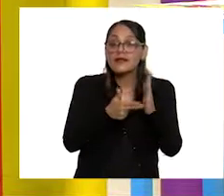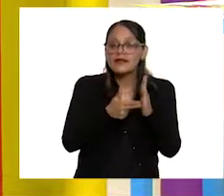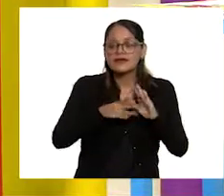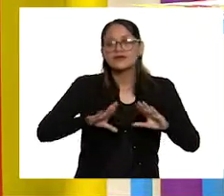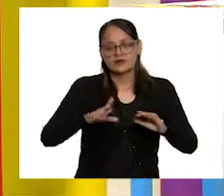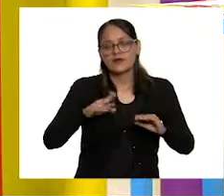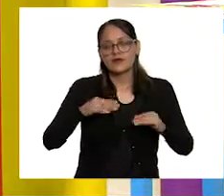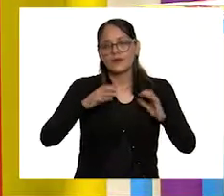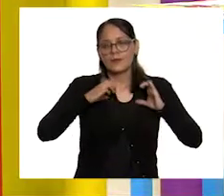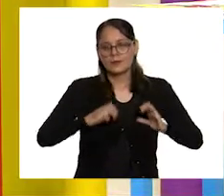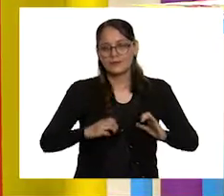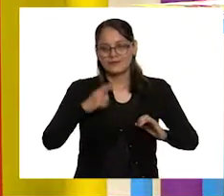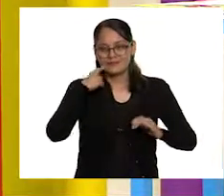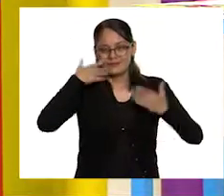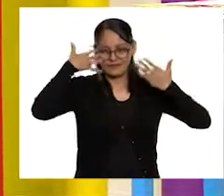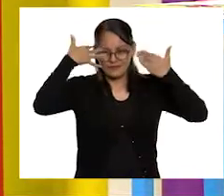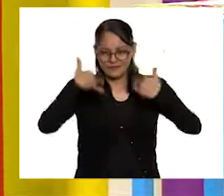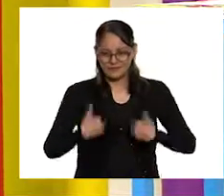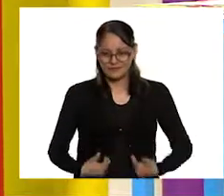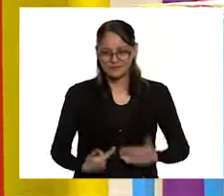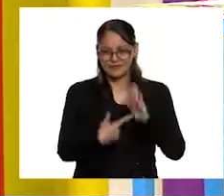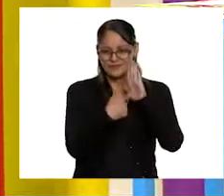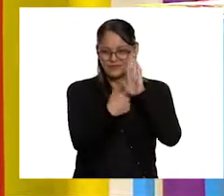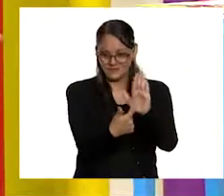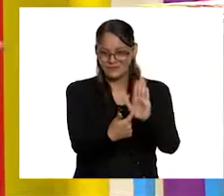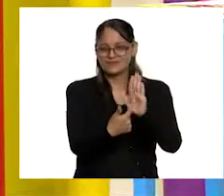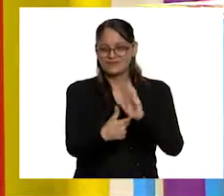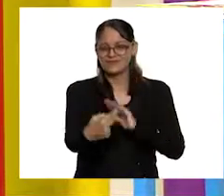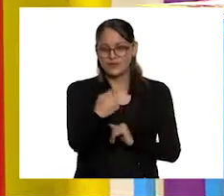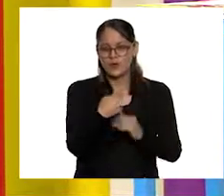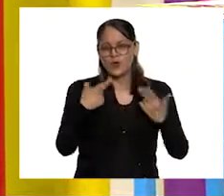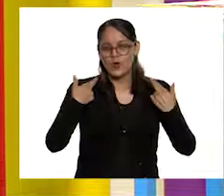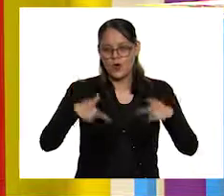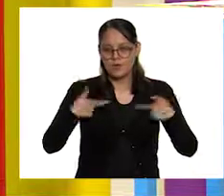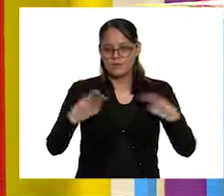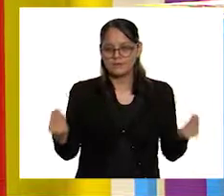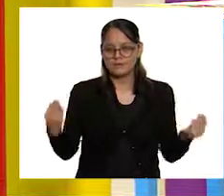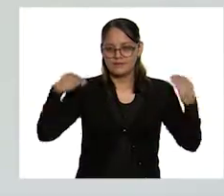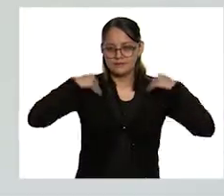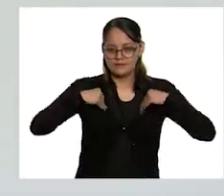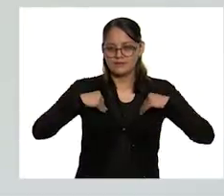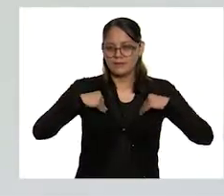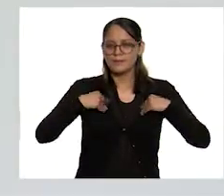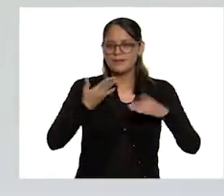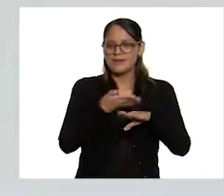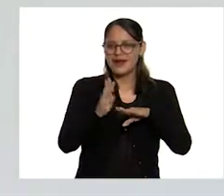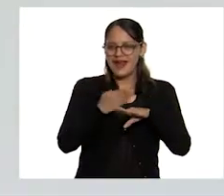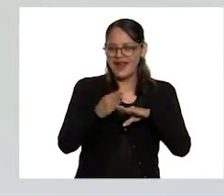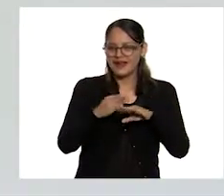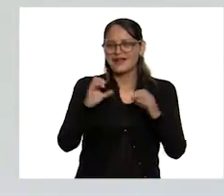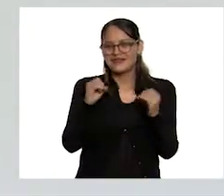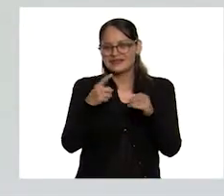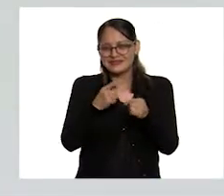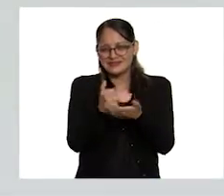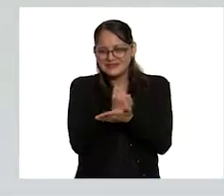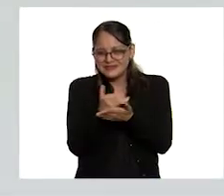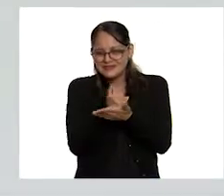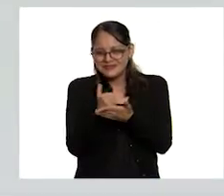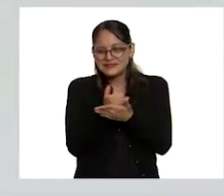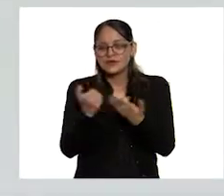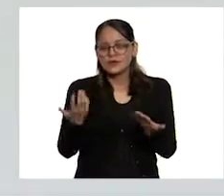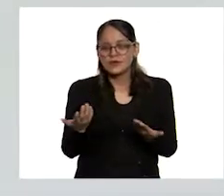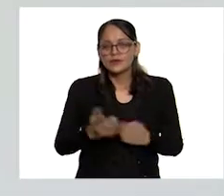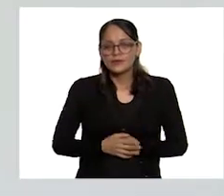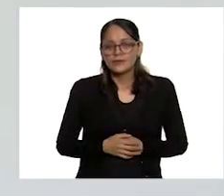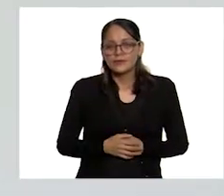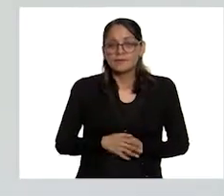¡Física! Así Porque lo estamos viendo y va sobre el cuerpo el uniforme, que son estas batitas o color azul o color blanco. Aquí